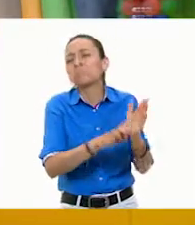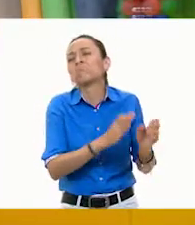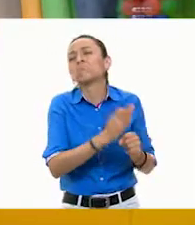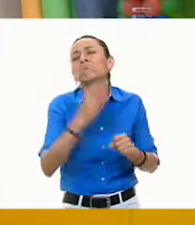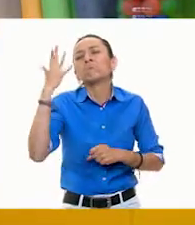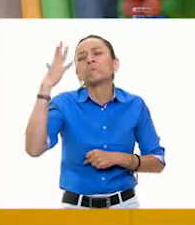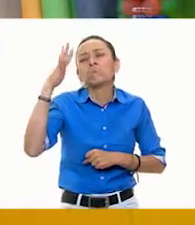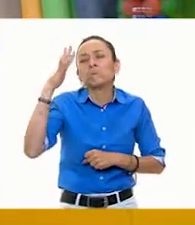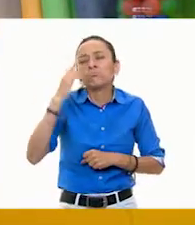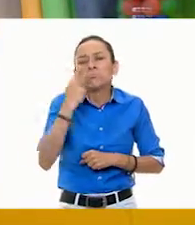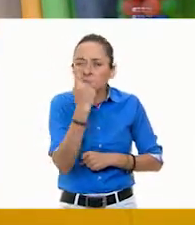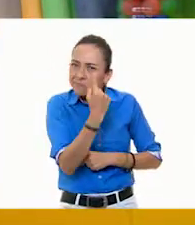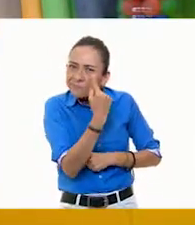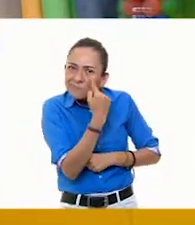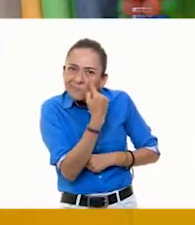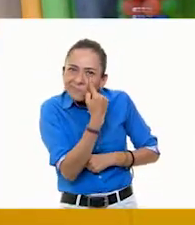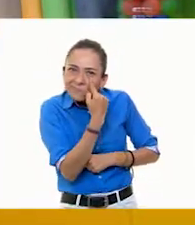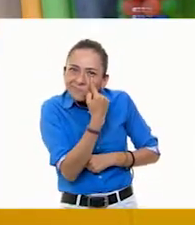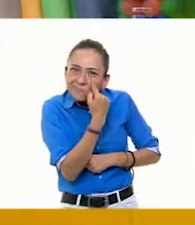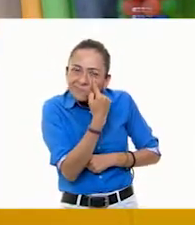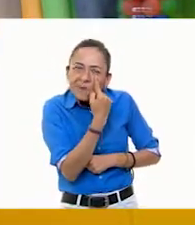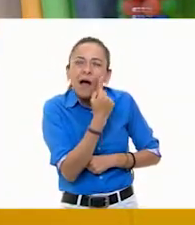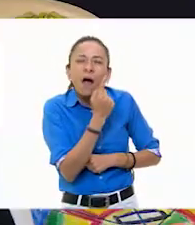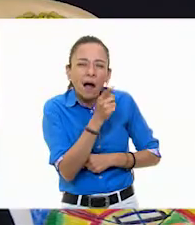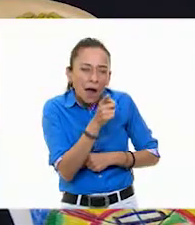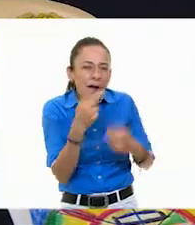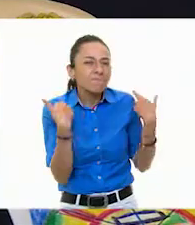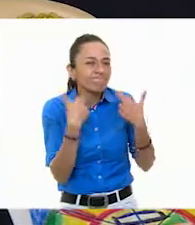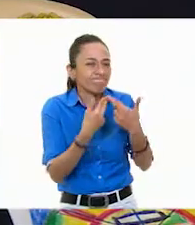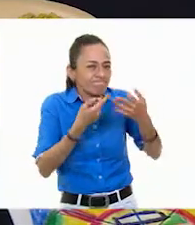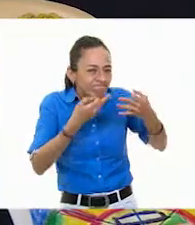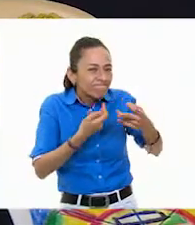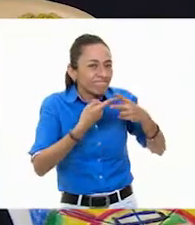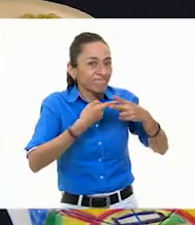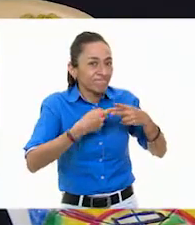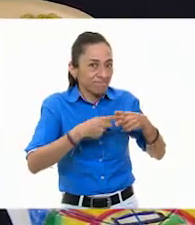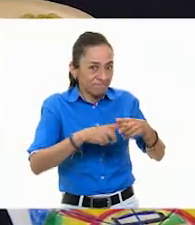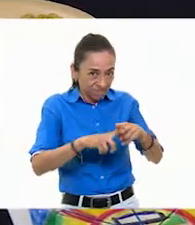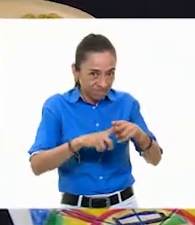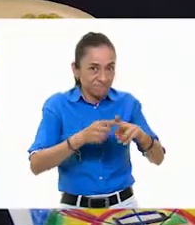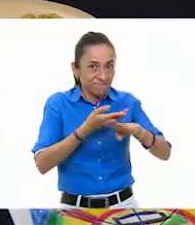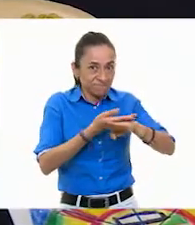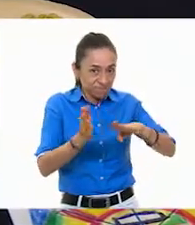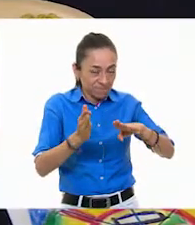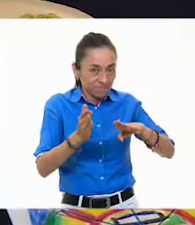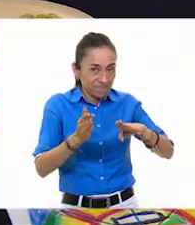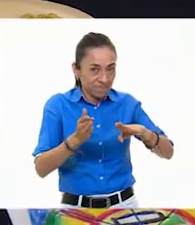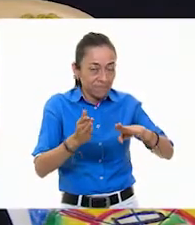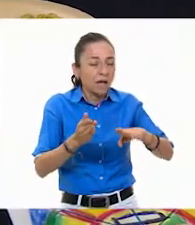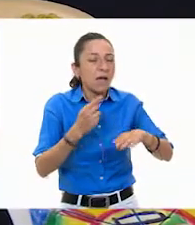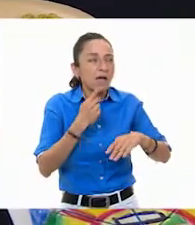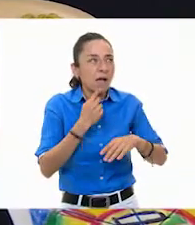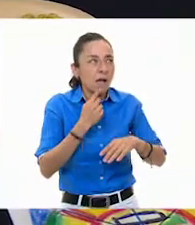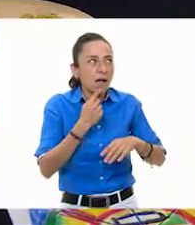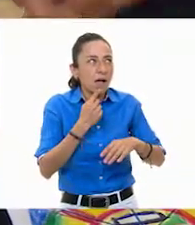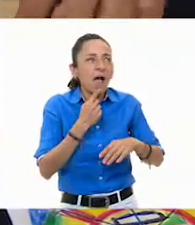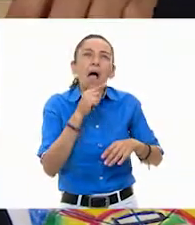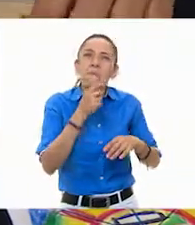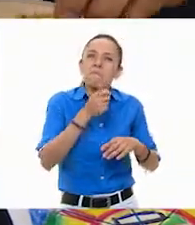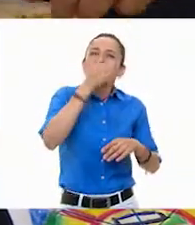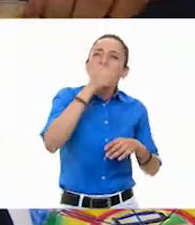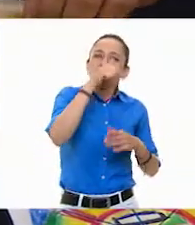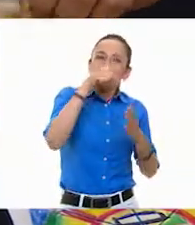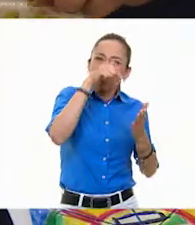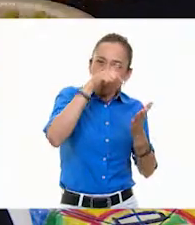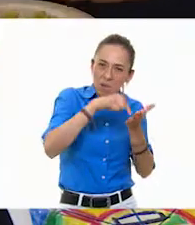y tenemos, bueno, los ojos, el maestro empezó por el blanco, el uno en medio, el negro, después el blanco. Y entonces, ahí podemos